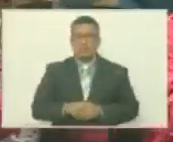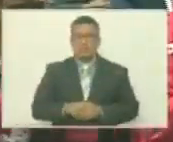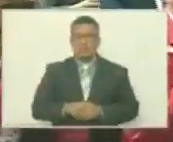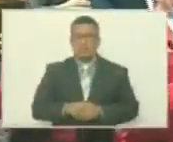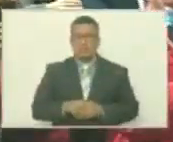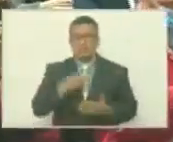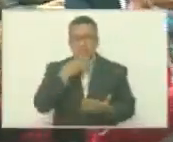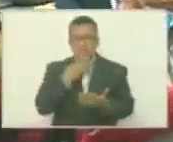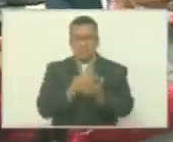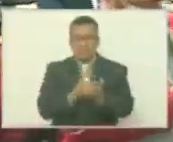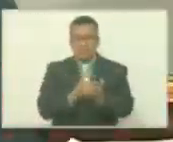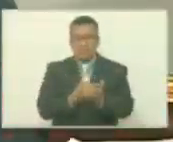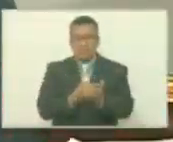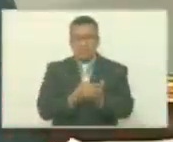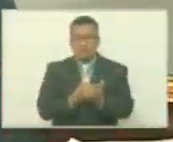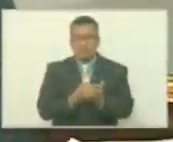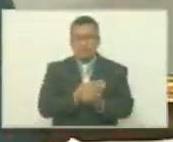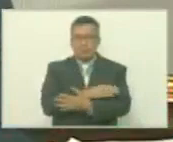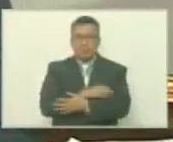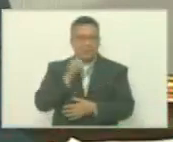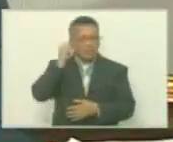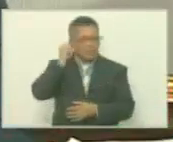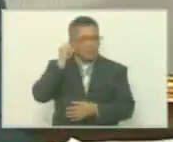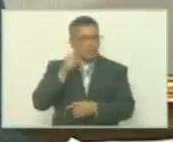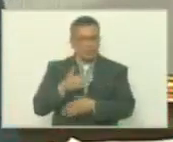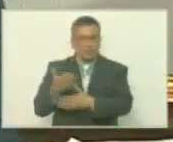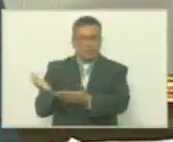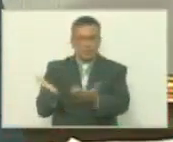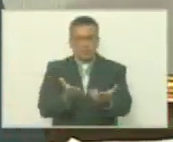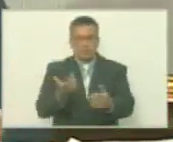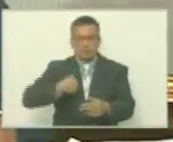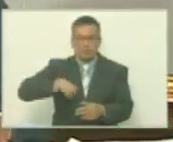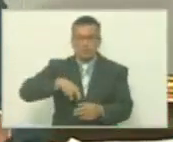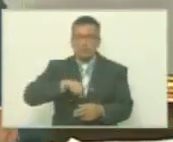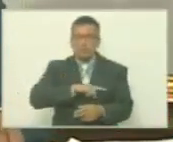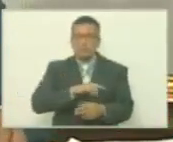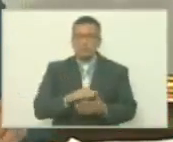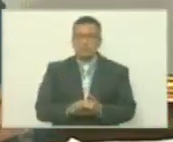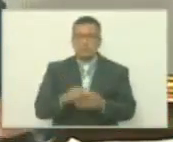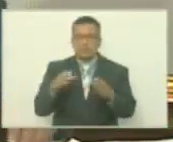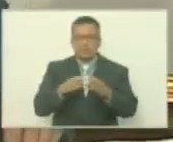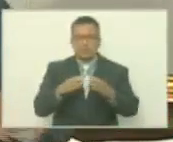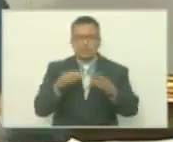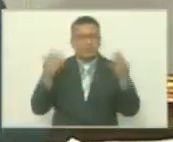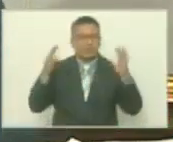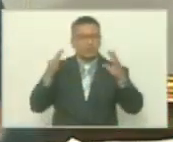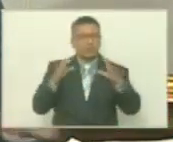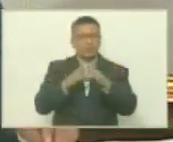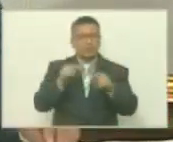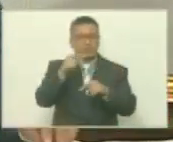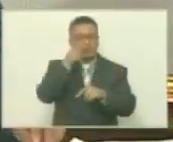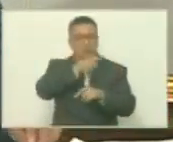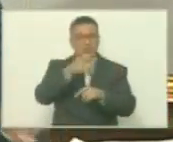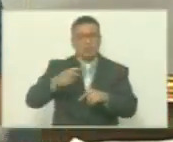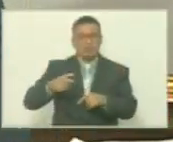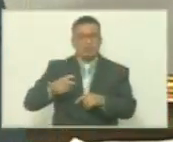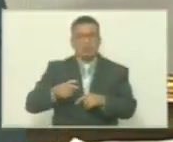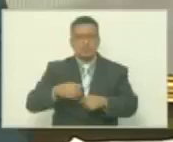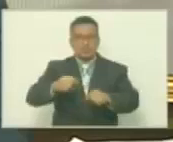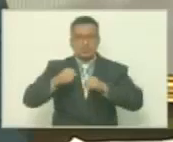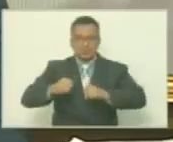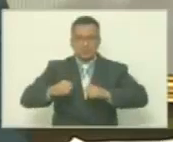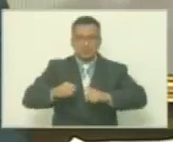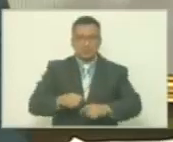Gracias, querida diputada. Y reciba por medio de este aplauso todo el pueblo aguerrido,